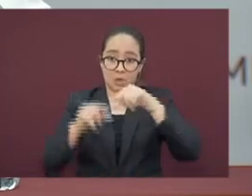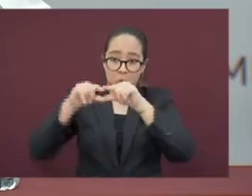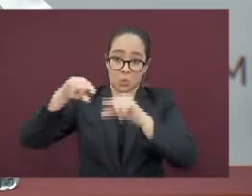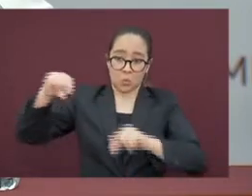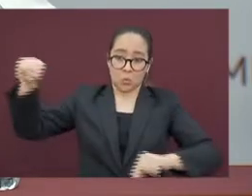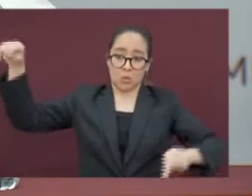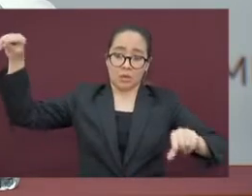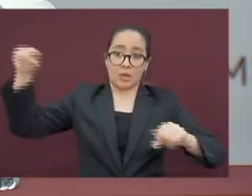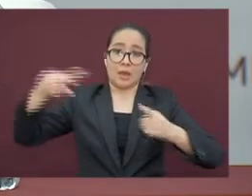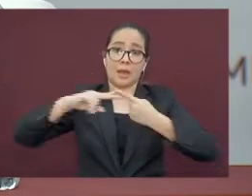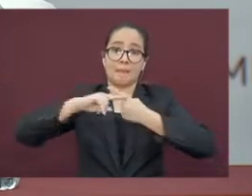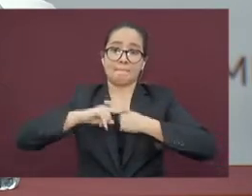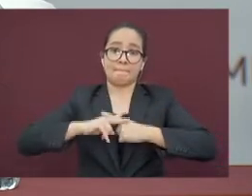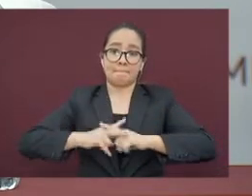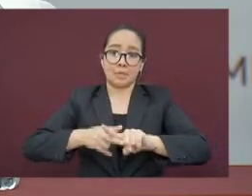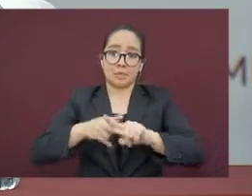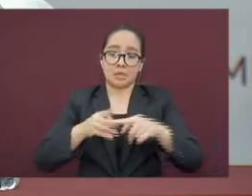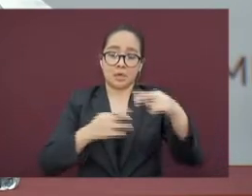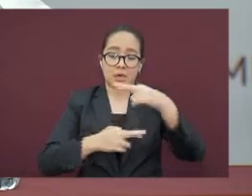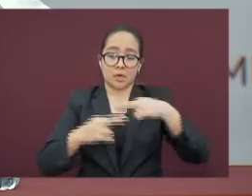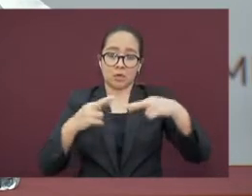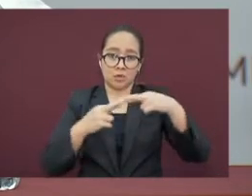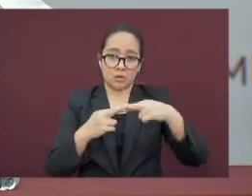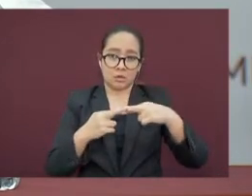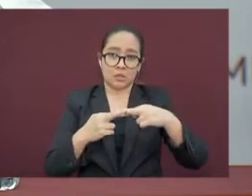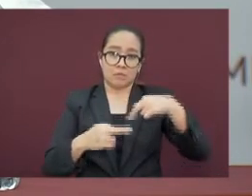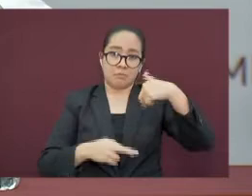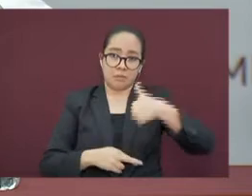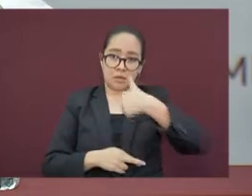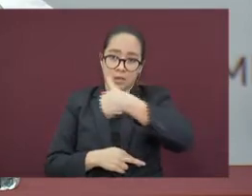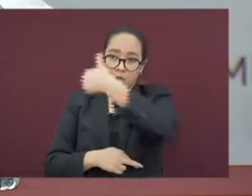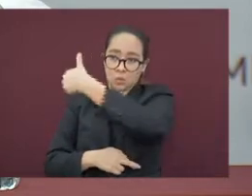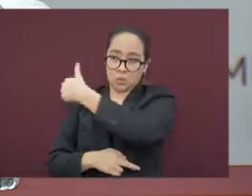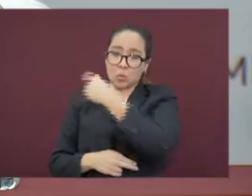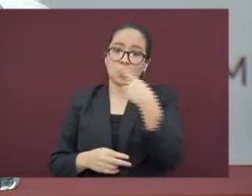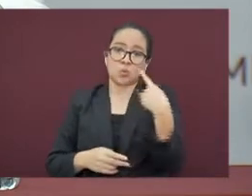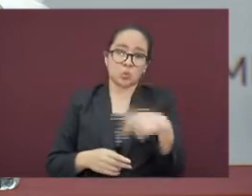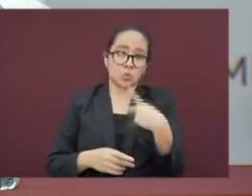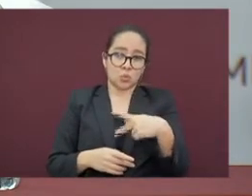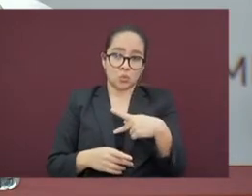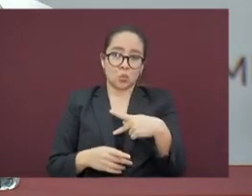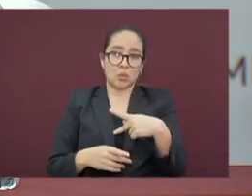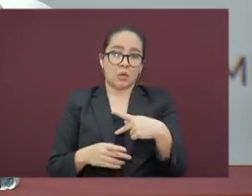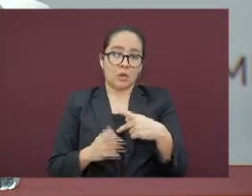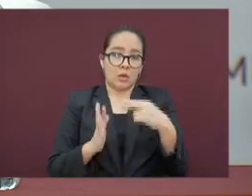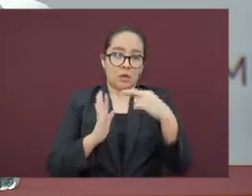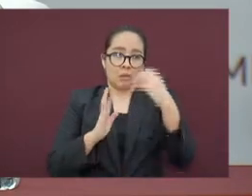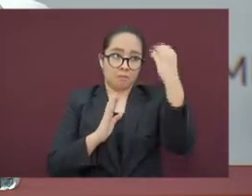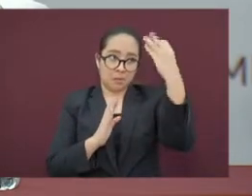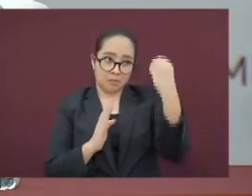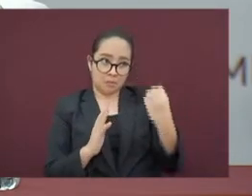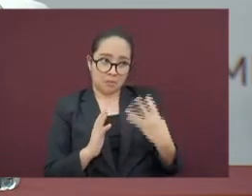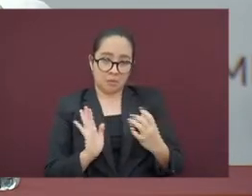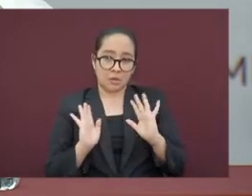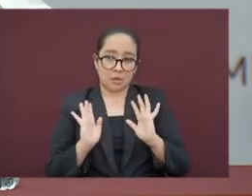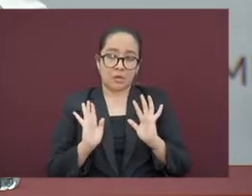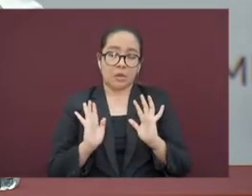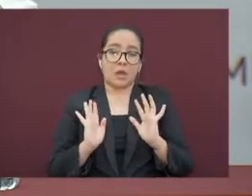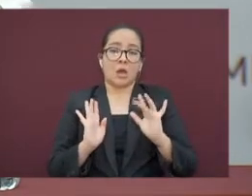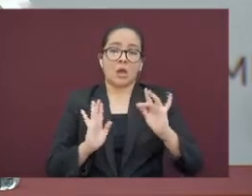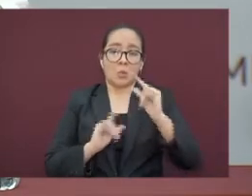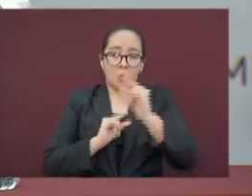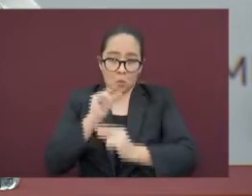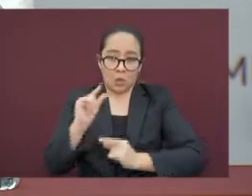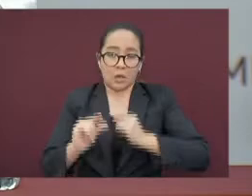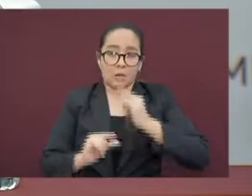vigor la micro-regionalización de regreso a la nueva normalidad, lo cual